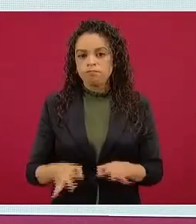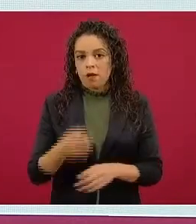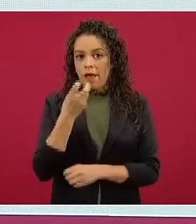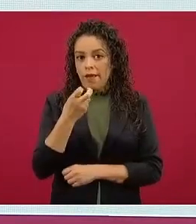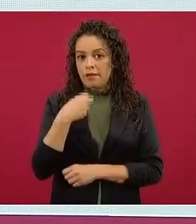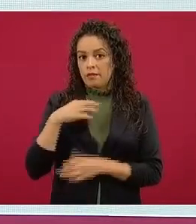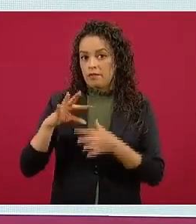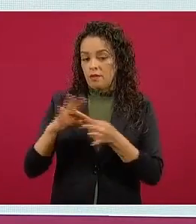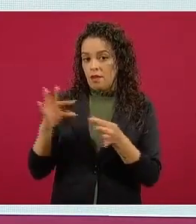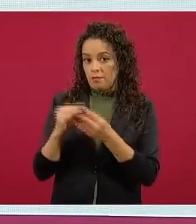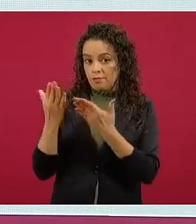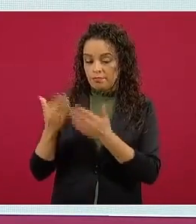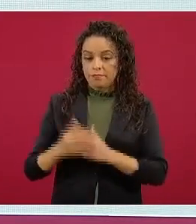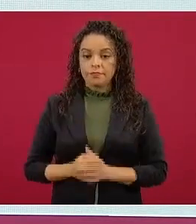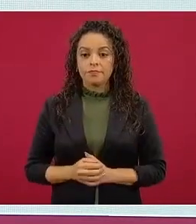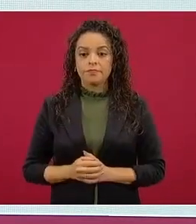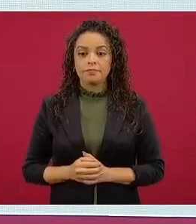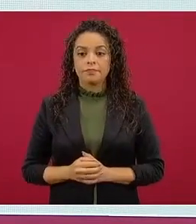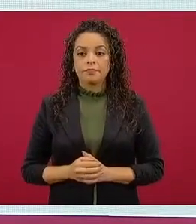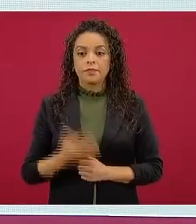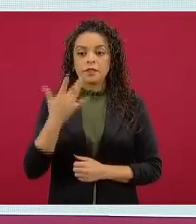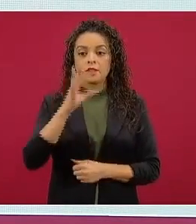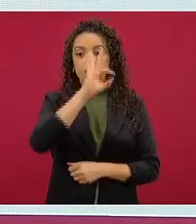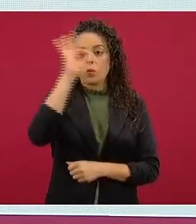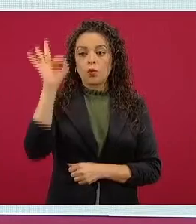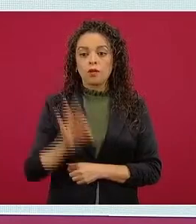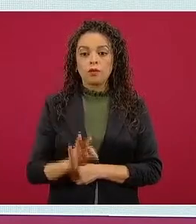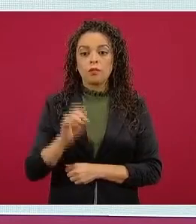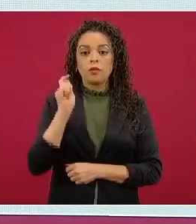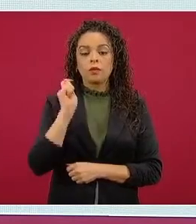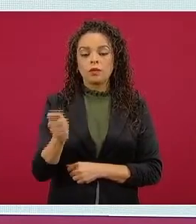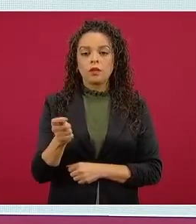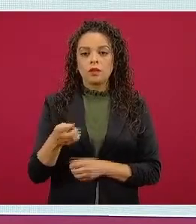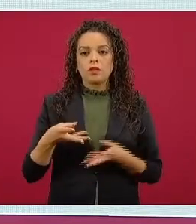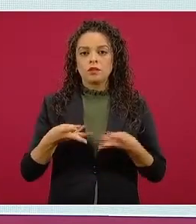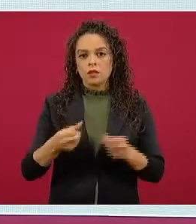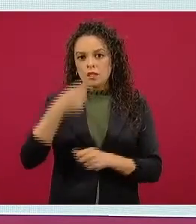Se reducirá en 50% el gasto de publicidad del gobierno cumplido